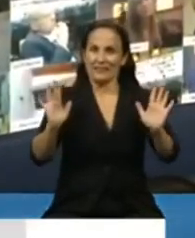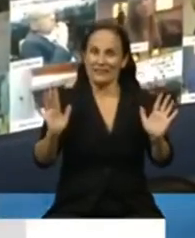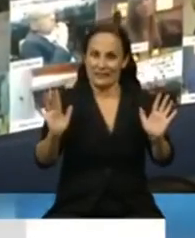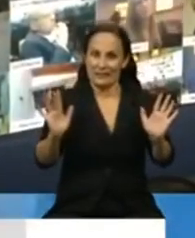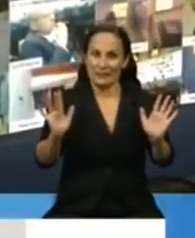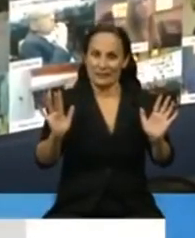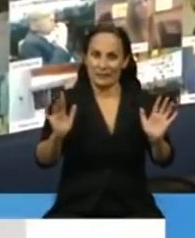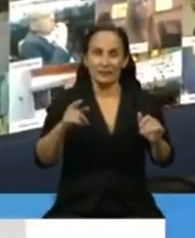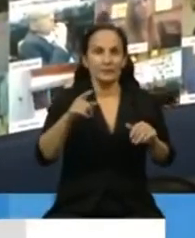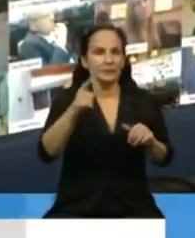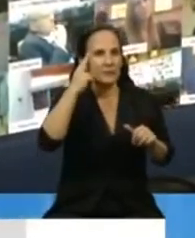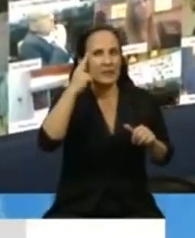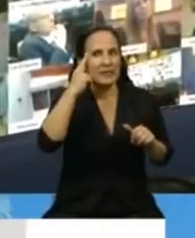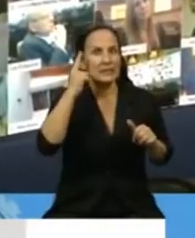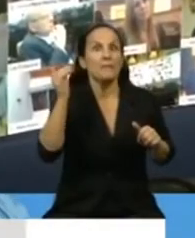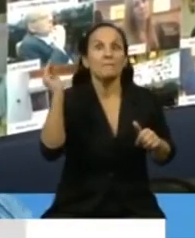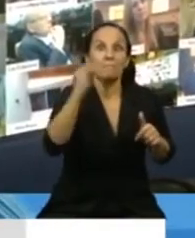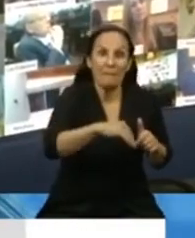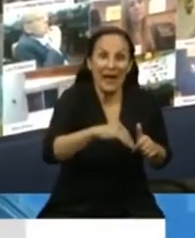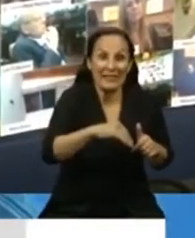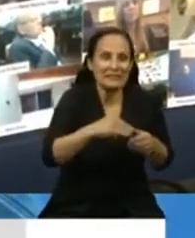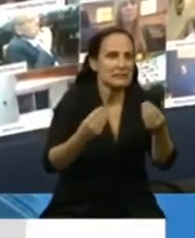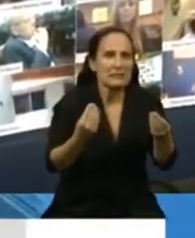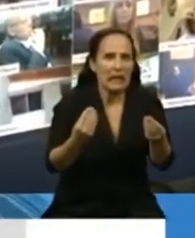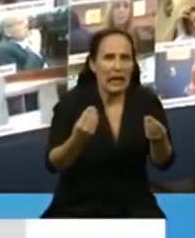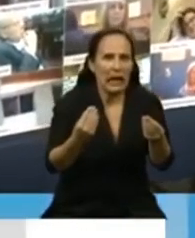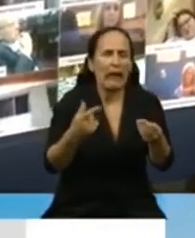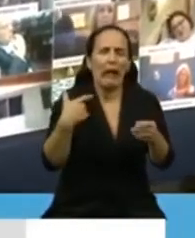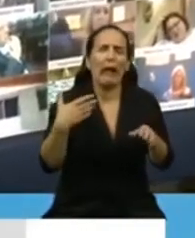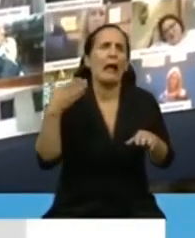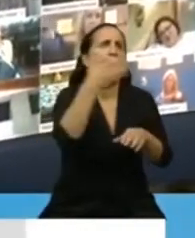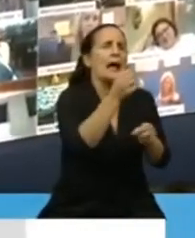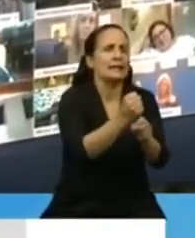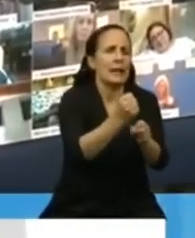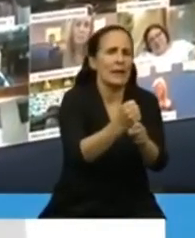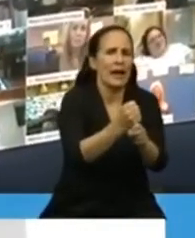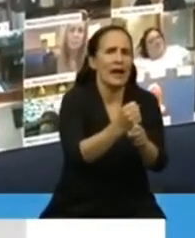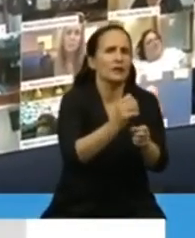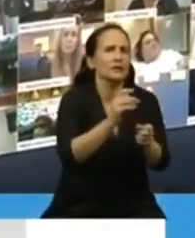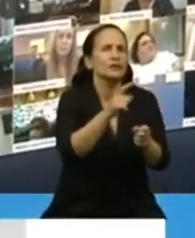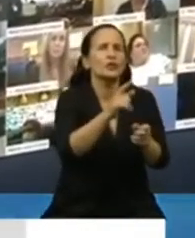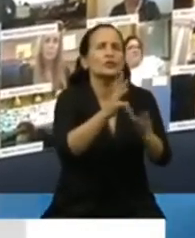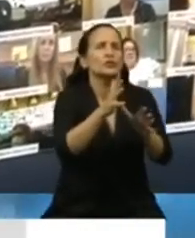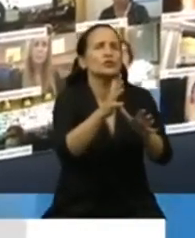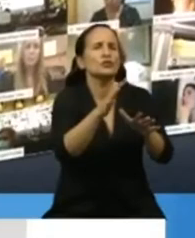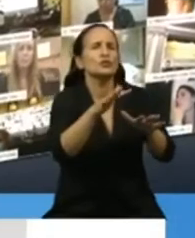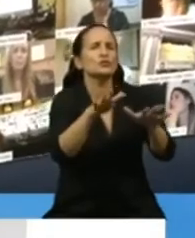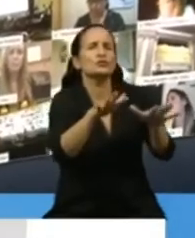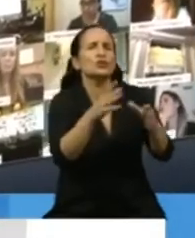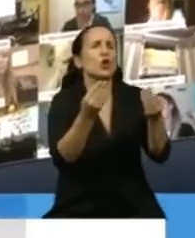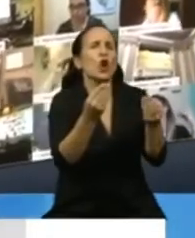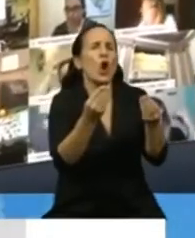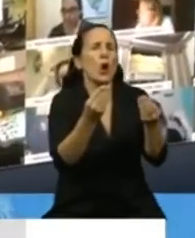Sumémosle a esto si lo tenemos que hacer en condiciones donde muchas veces no están los